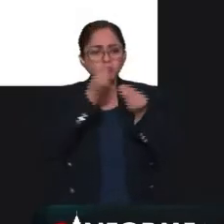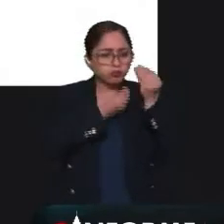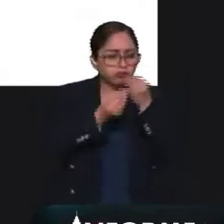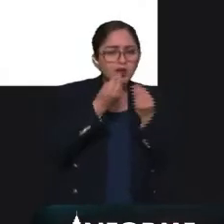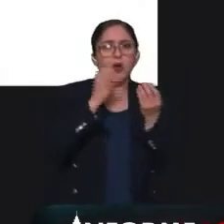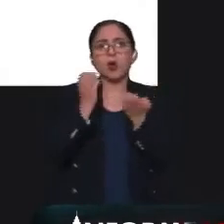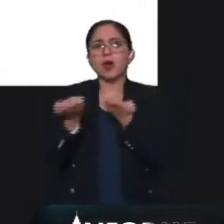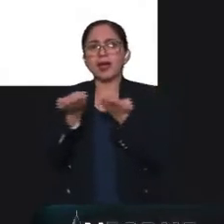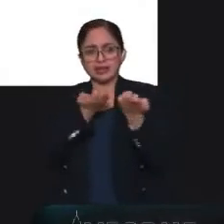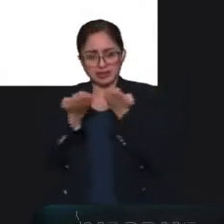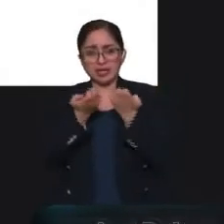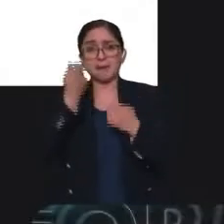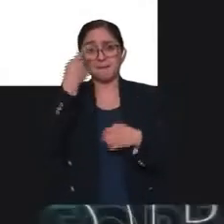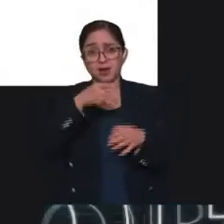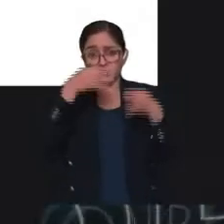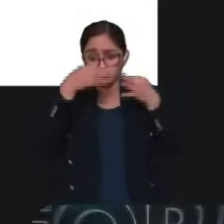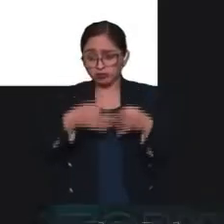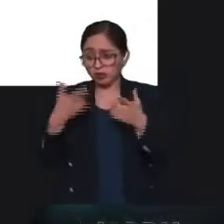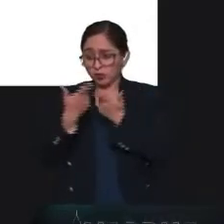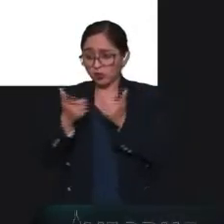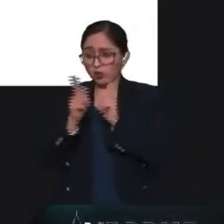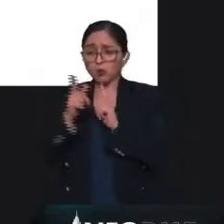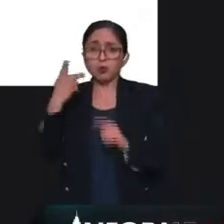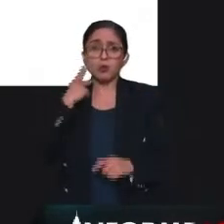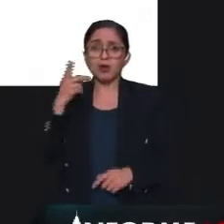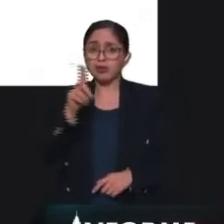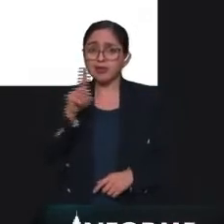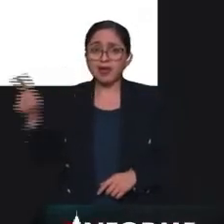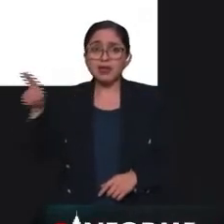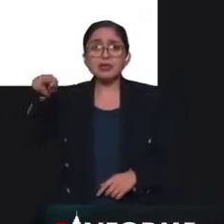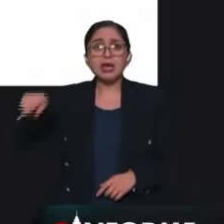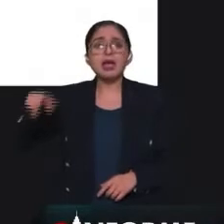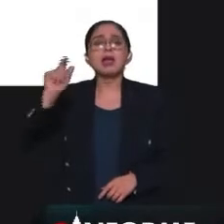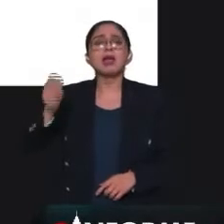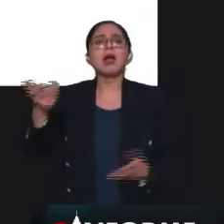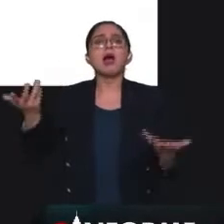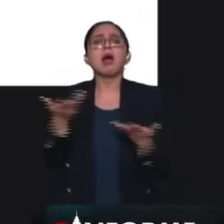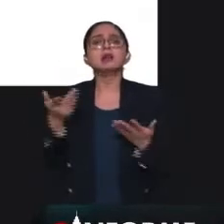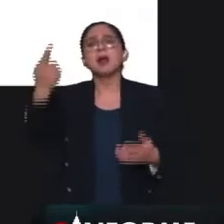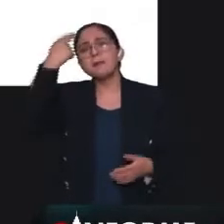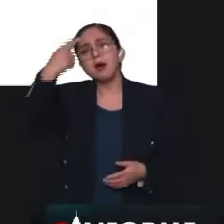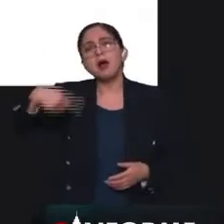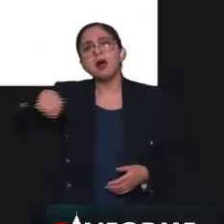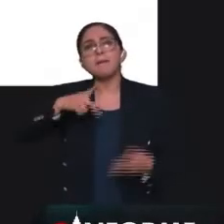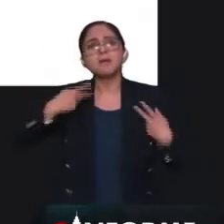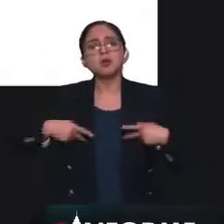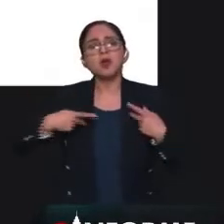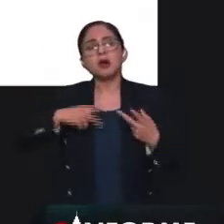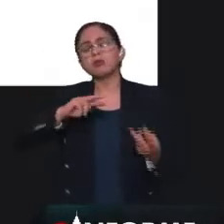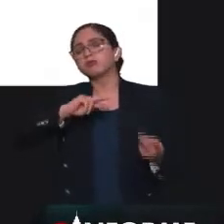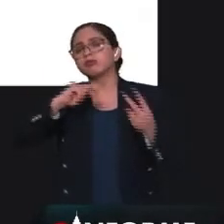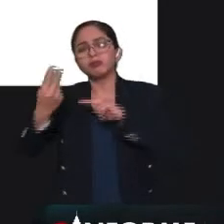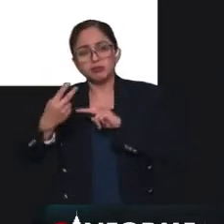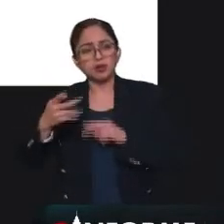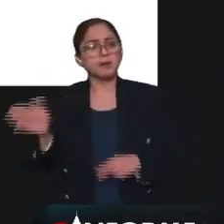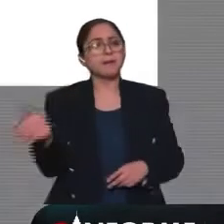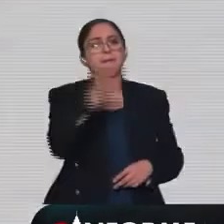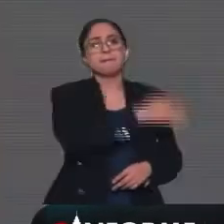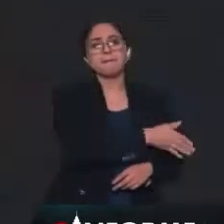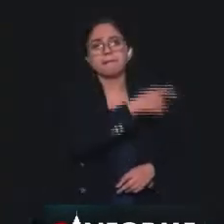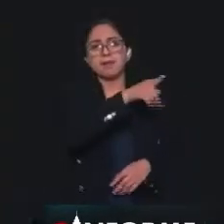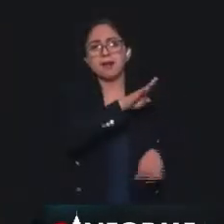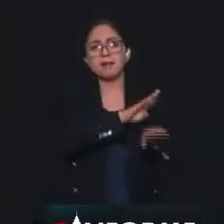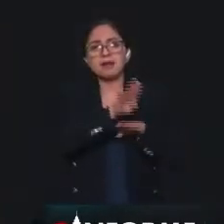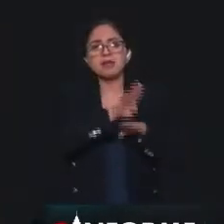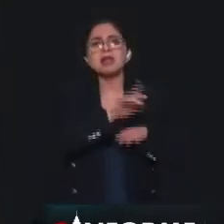extrema derecha o de la derecha, hace que la gente se vuelva más radical. Y en el caso de Bolsonaro, en el ascenso de Bolsonaro en Brasil, pues